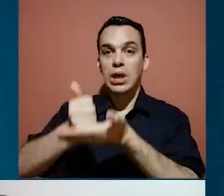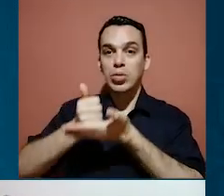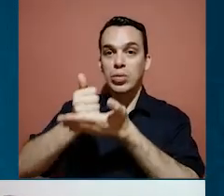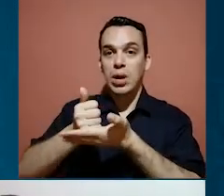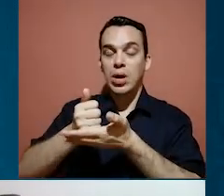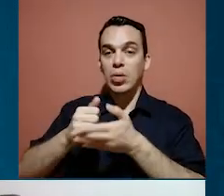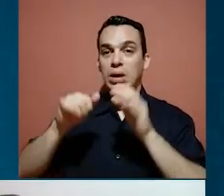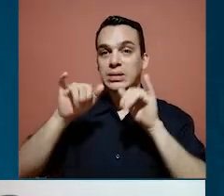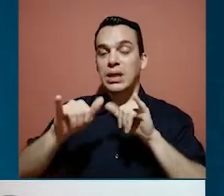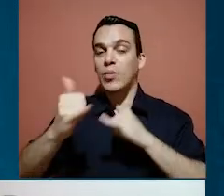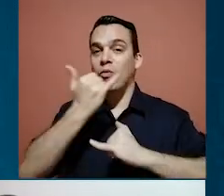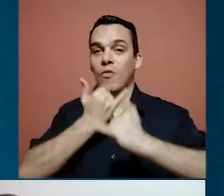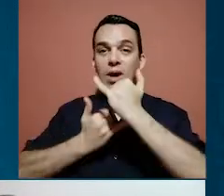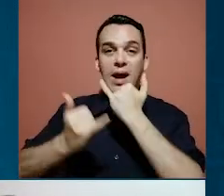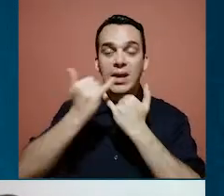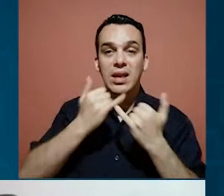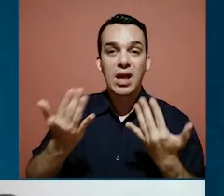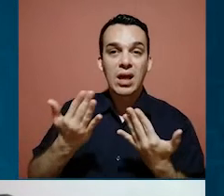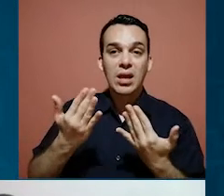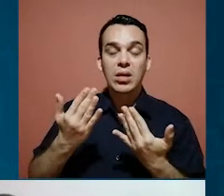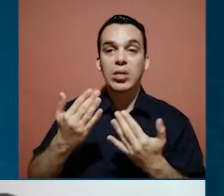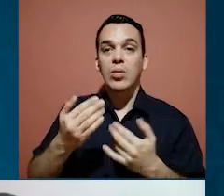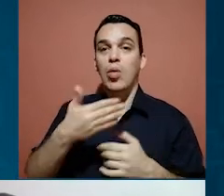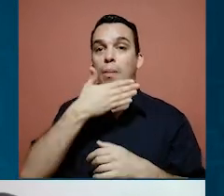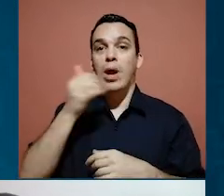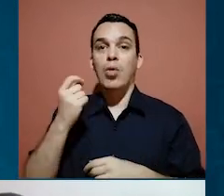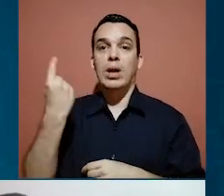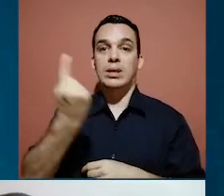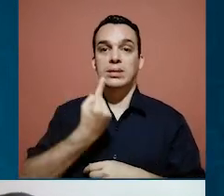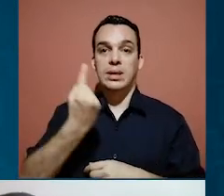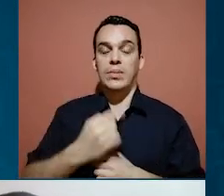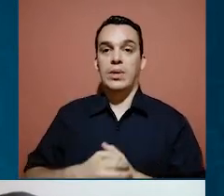o en qué estamos fallando o en qué podemos mejorar siempre.